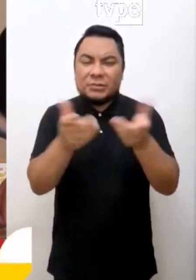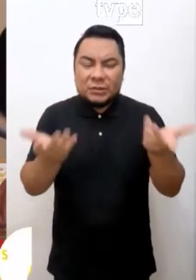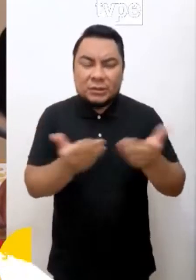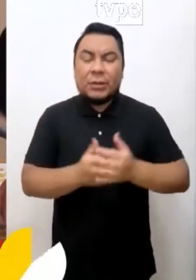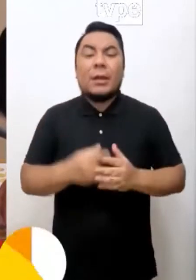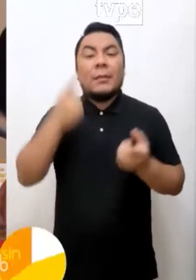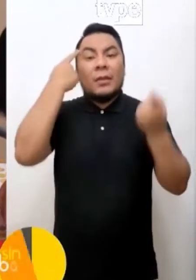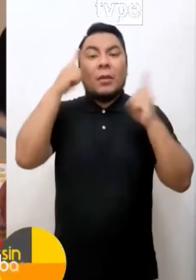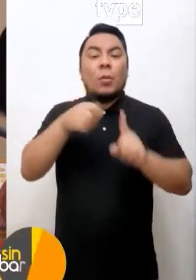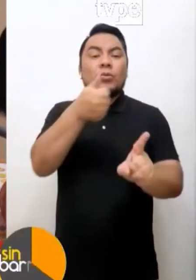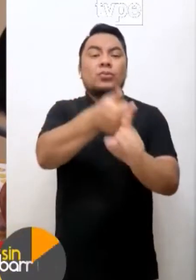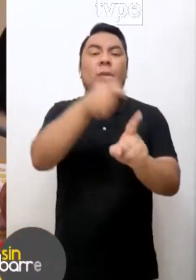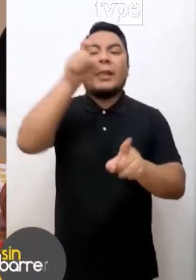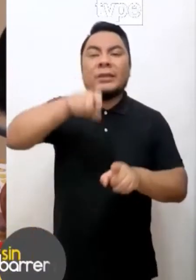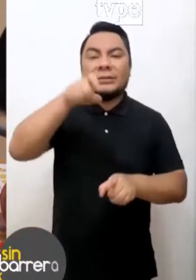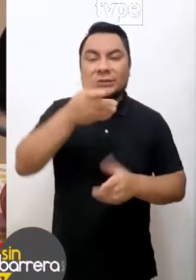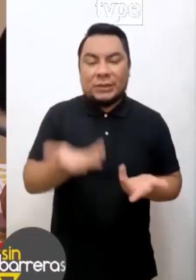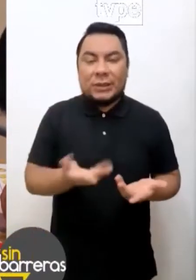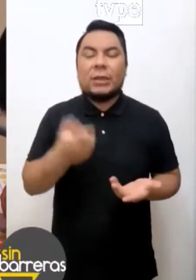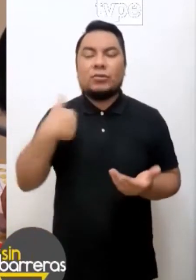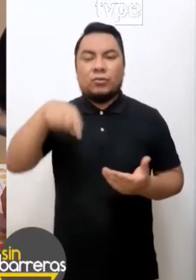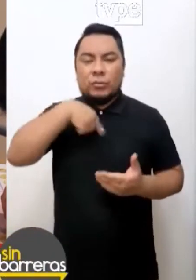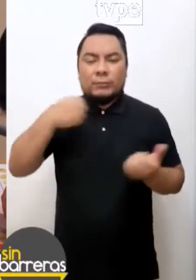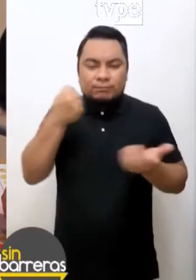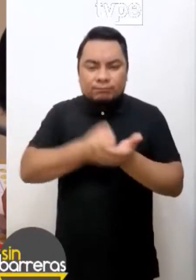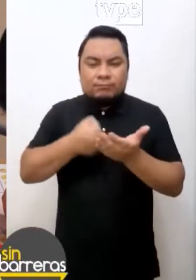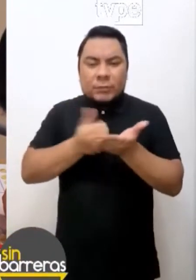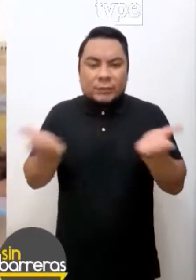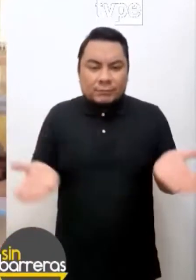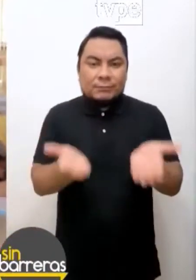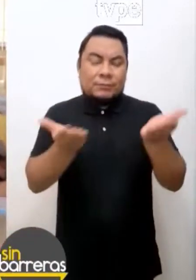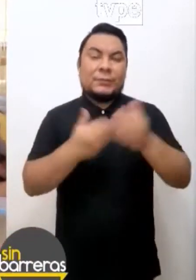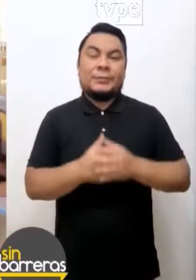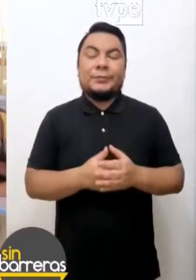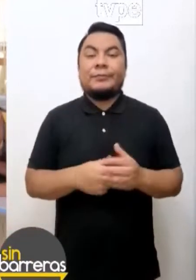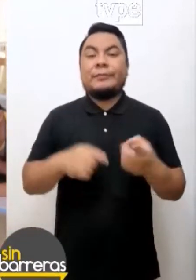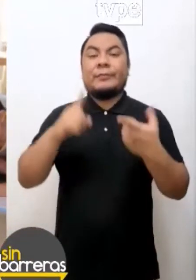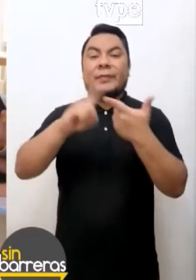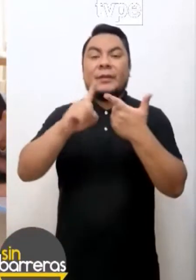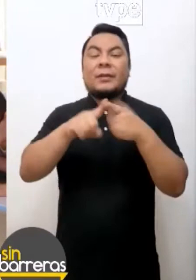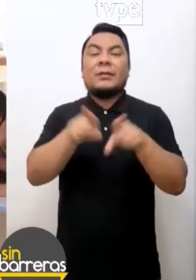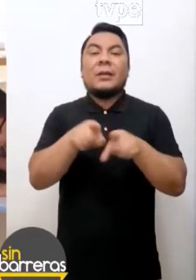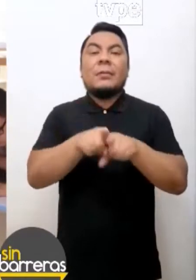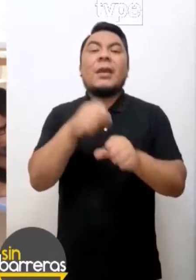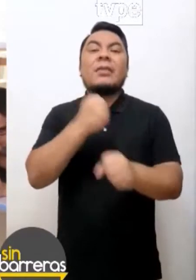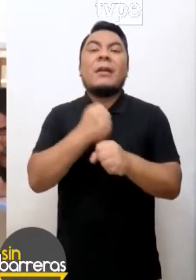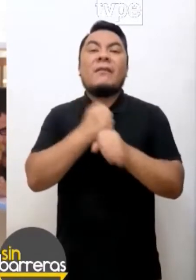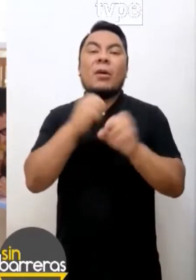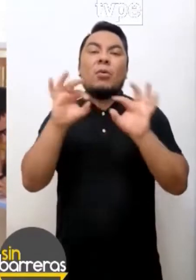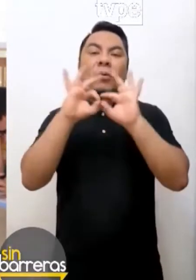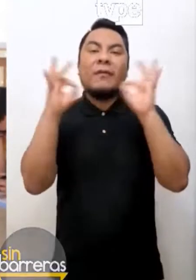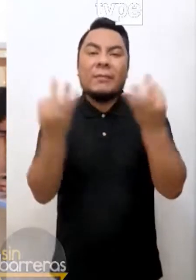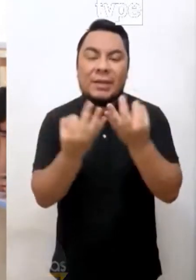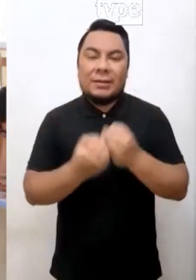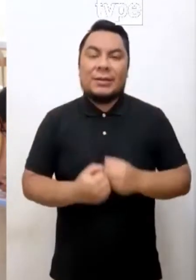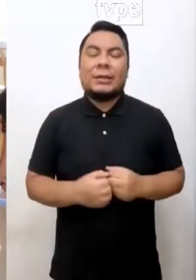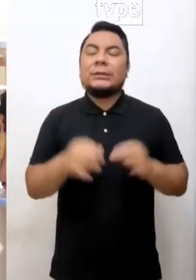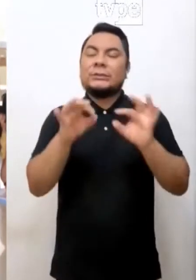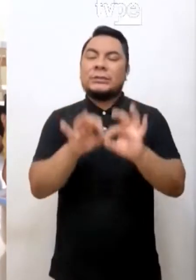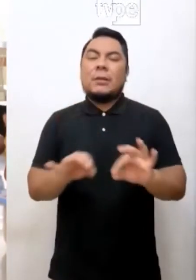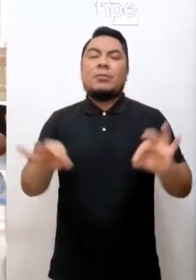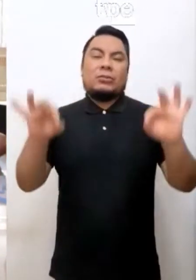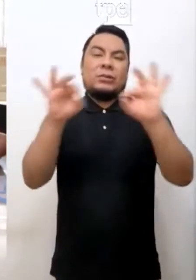persona, pero de acuerdo a sus propias necesidades, ¿no? Que es lo que nosotros hemos buscado. Lo otro es el trabajo con las familias, ¿no? Entonces,